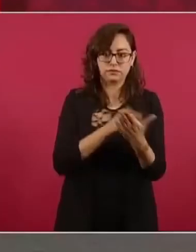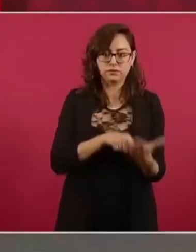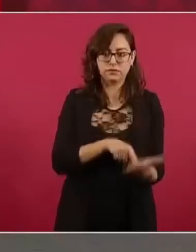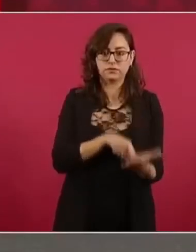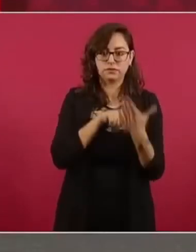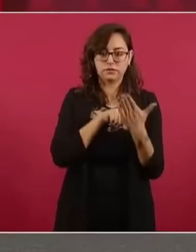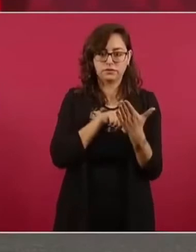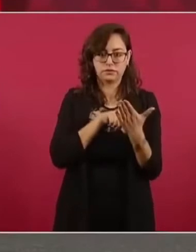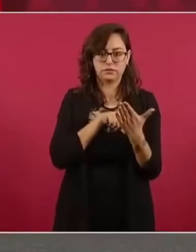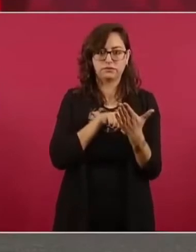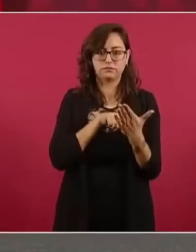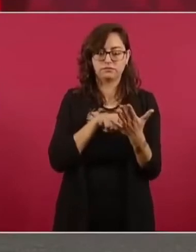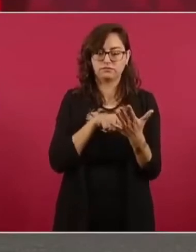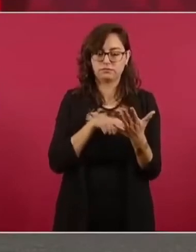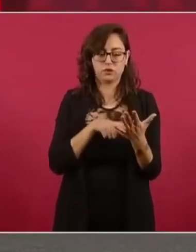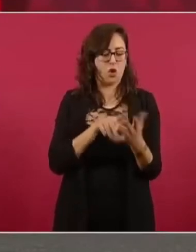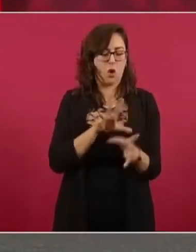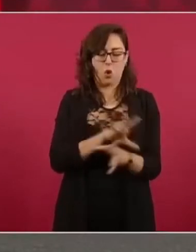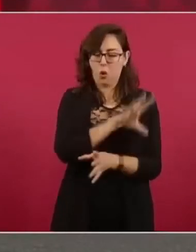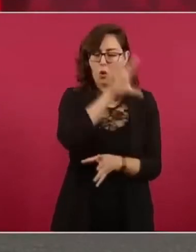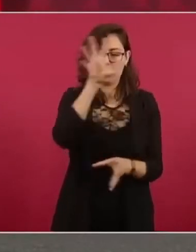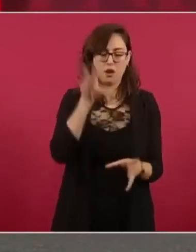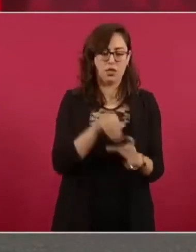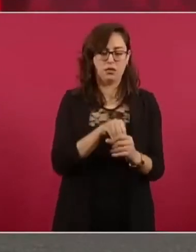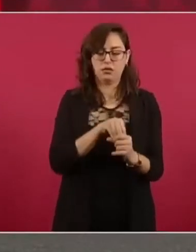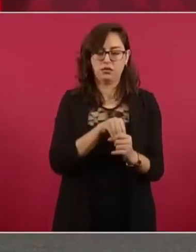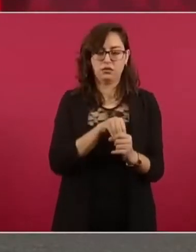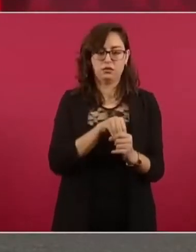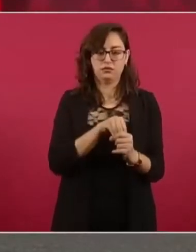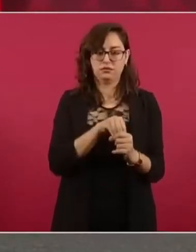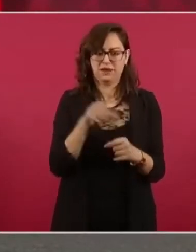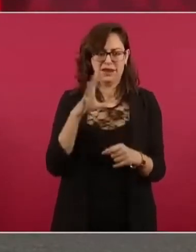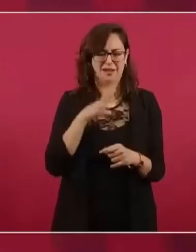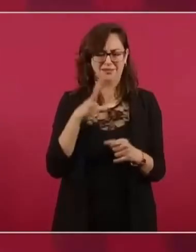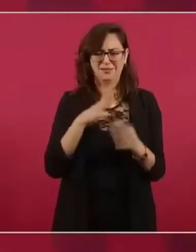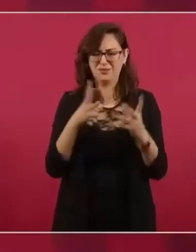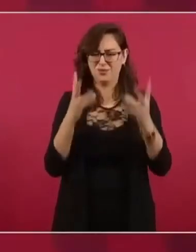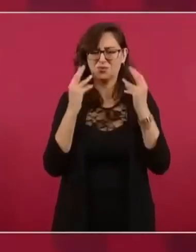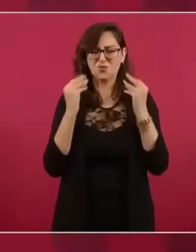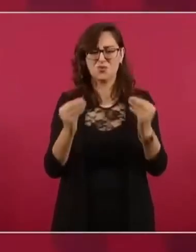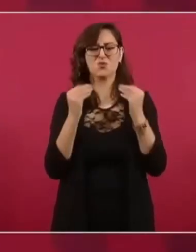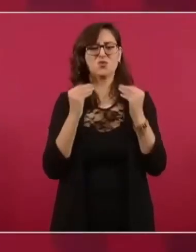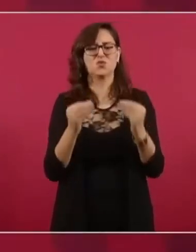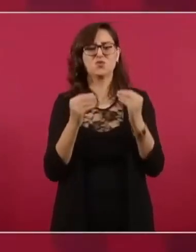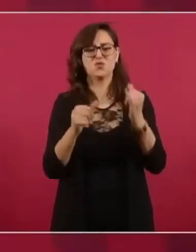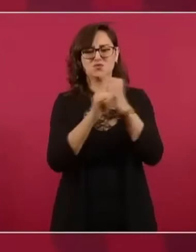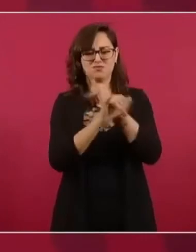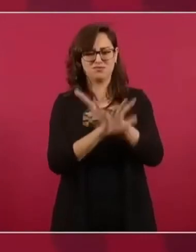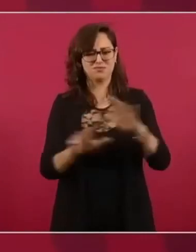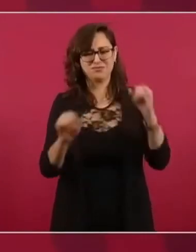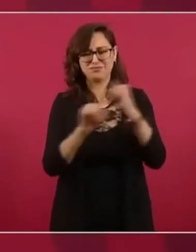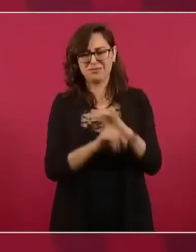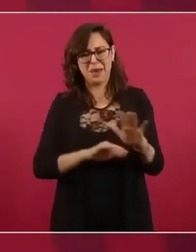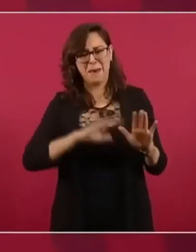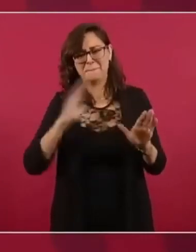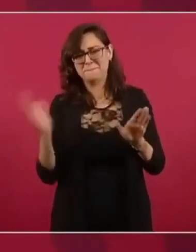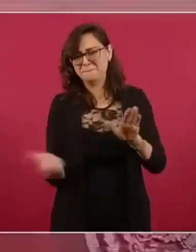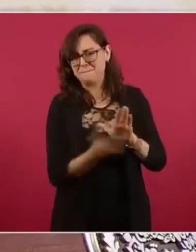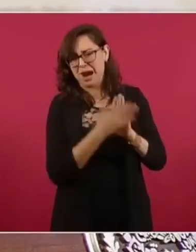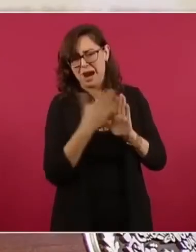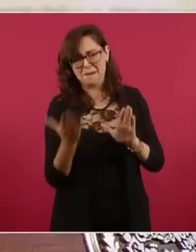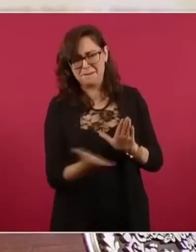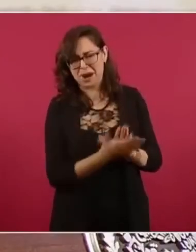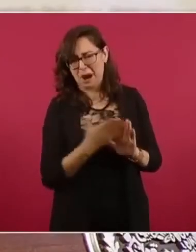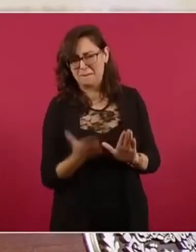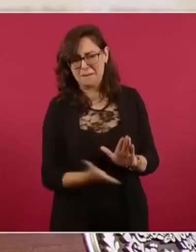la síntesis, hay bibliografía de fondo que sirvió, o sea,